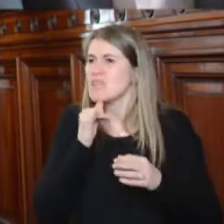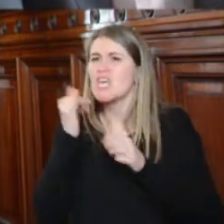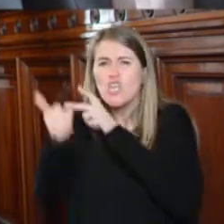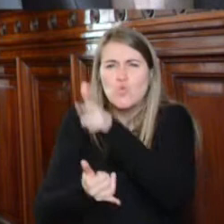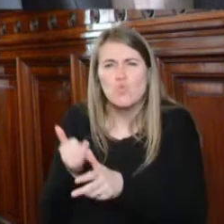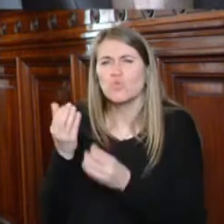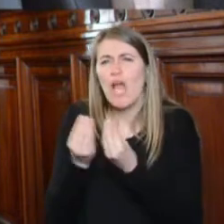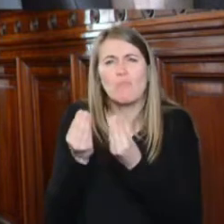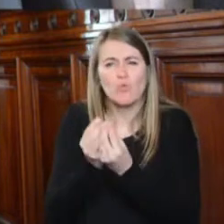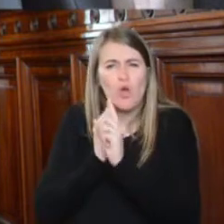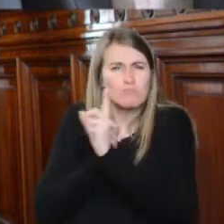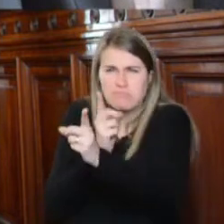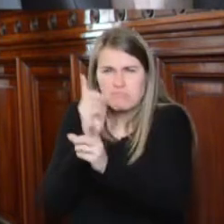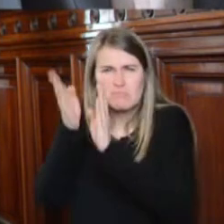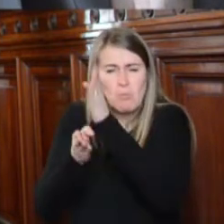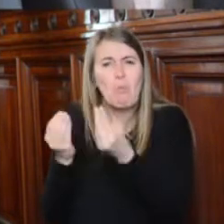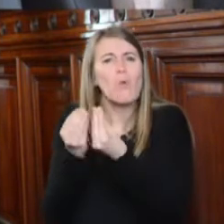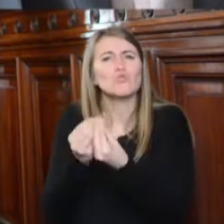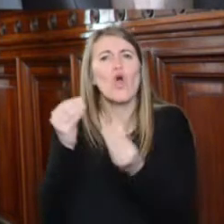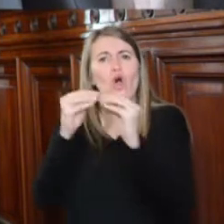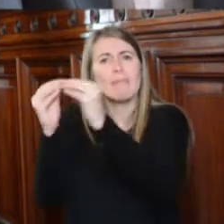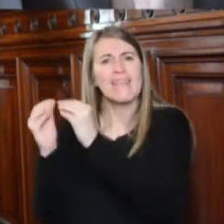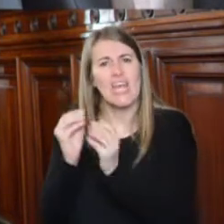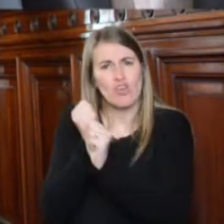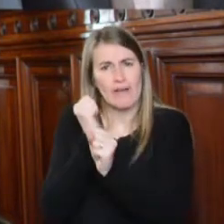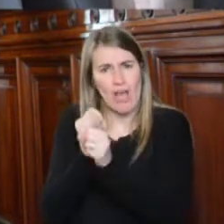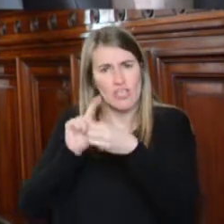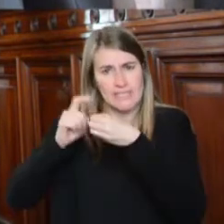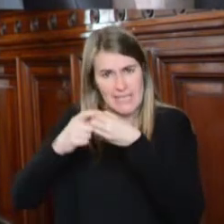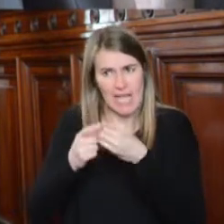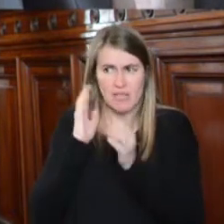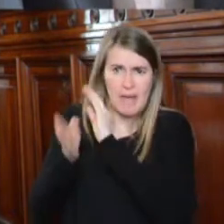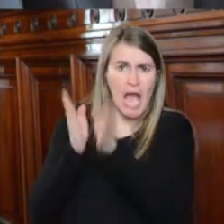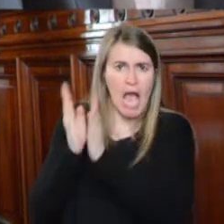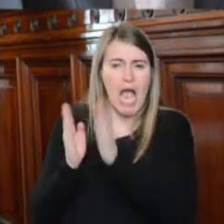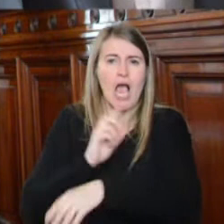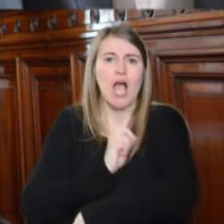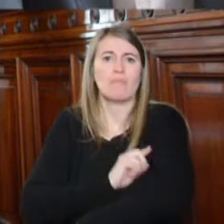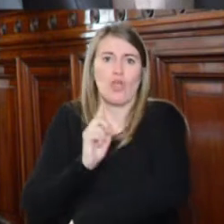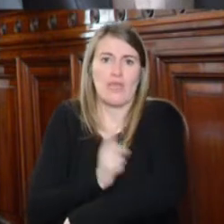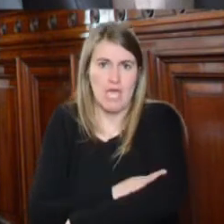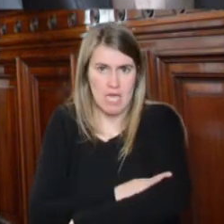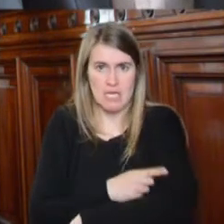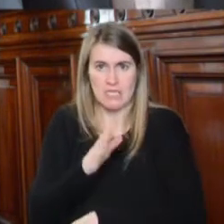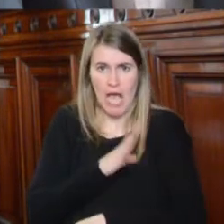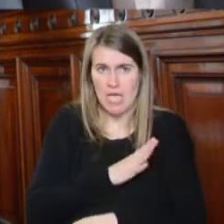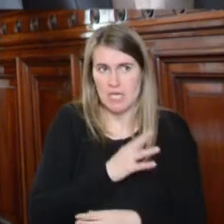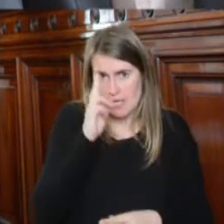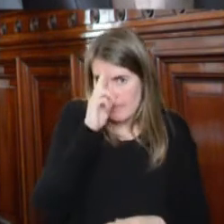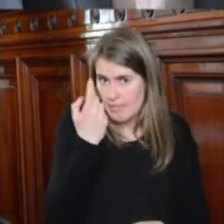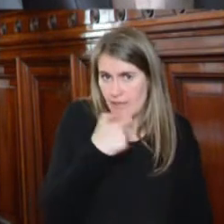Poder Ejecutivo Nacional contra varios colegas afectan la división de poderes y la vigencia irrestricta del Estado de Derecho,